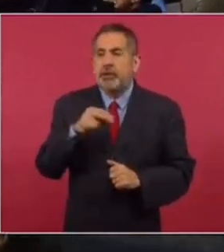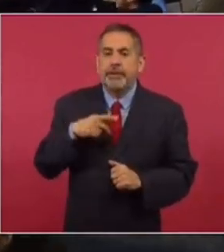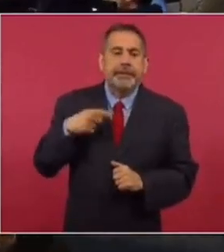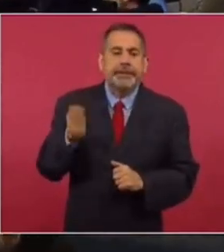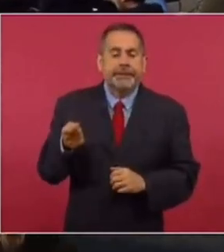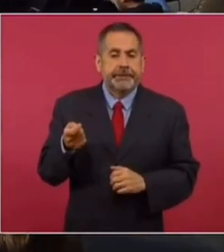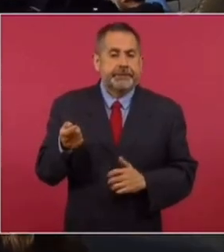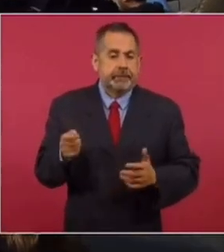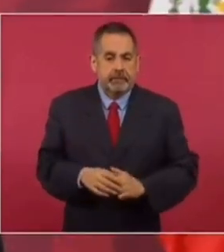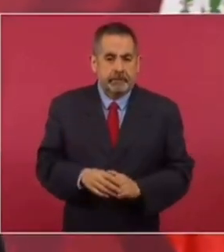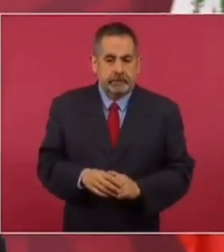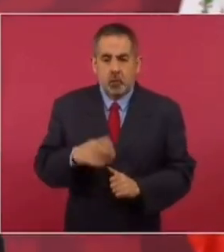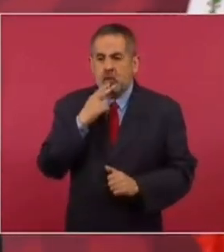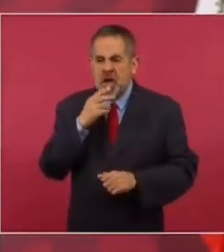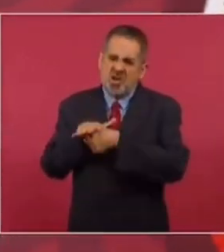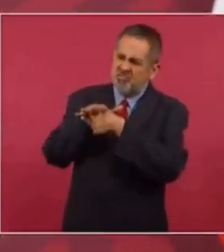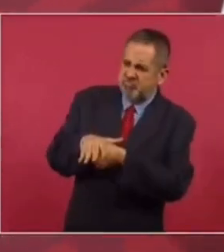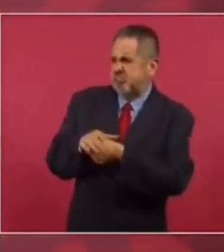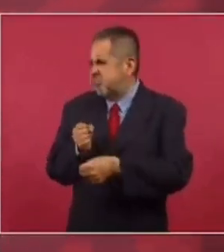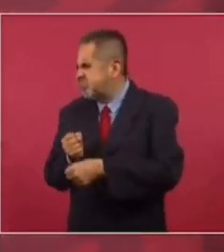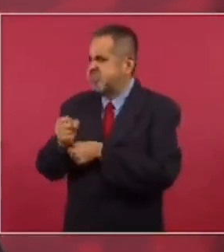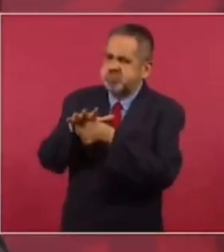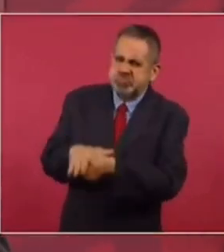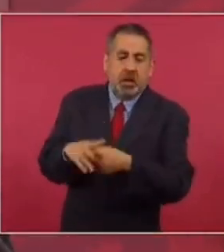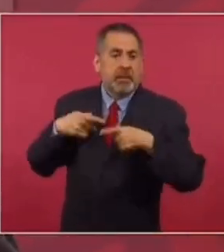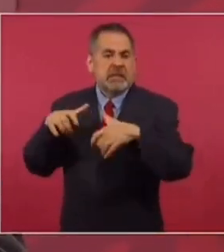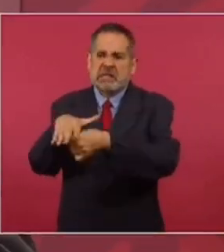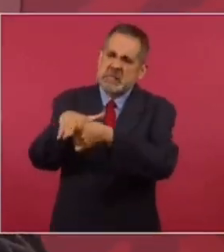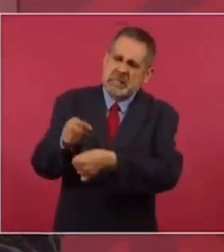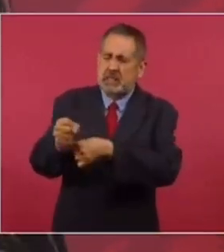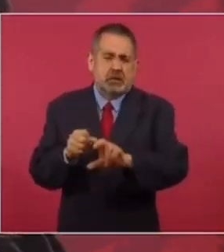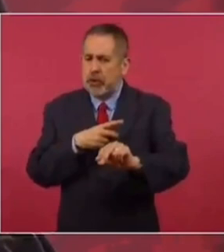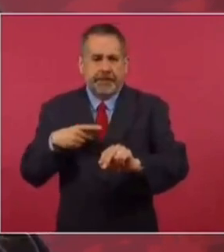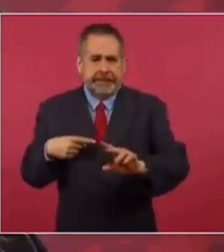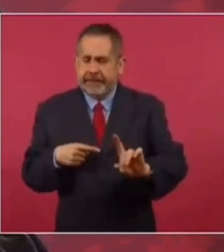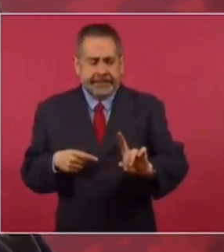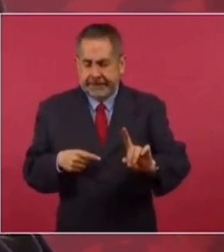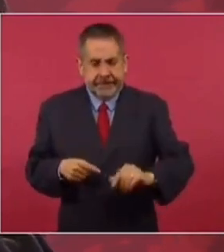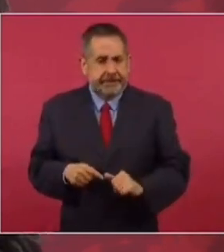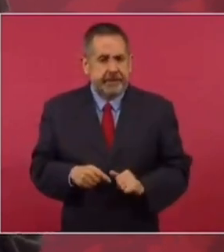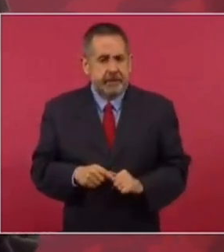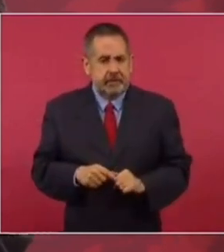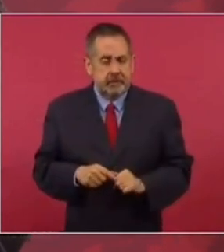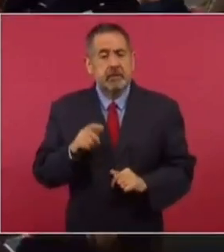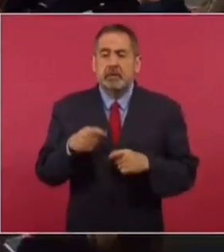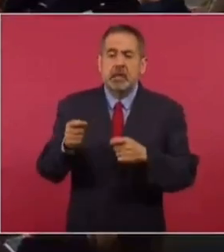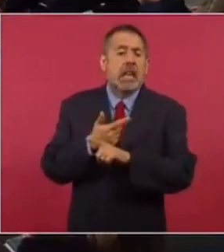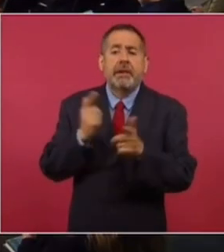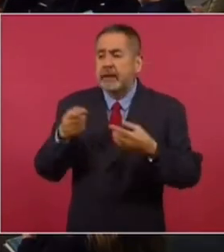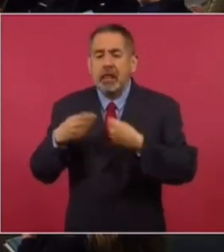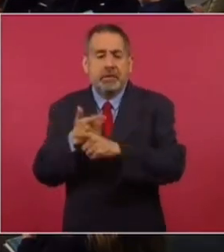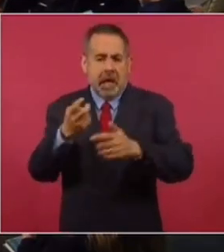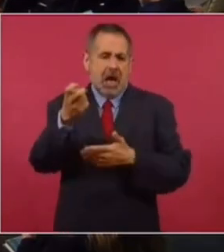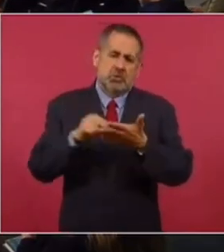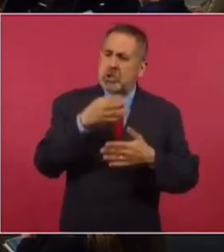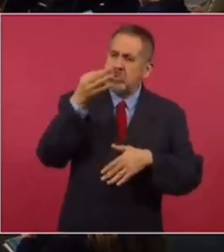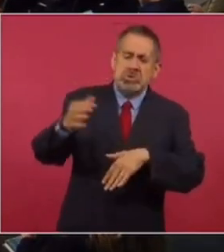de usarse la fuerza, no debe reprimirse al pueblo y hay que garantizar las libertades.